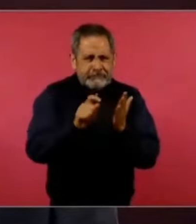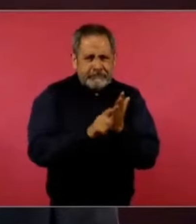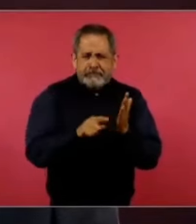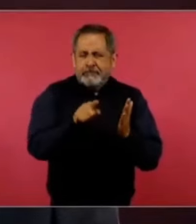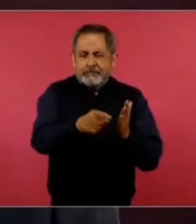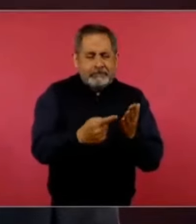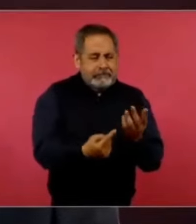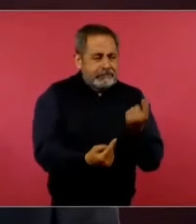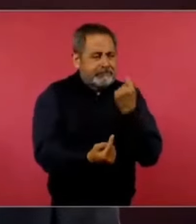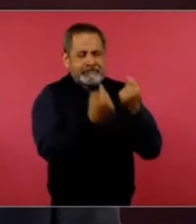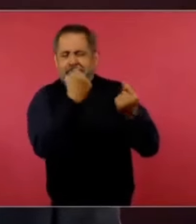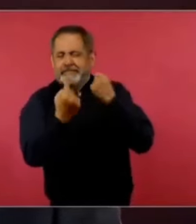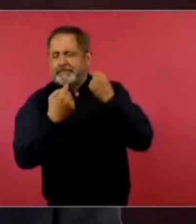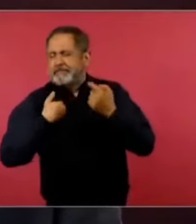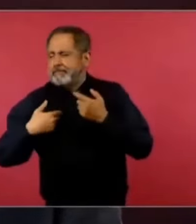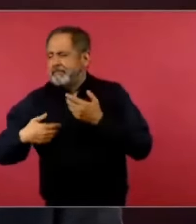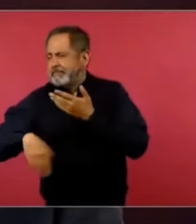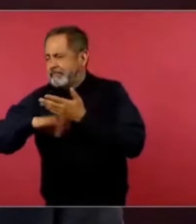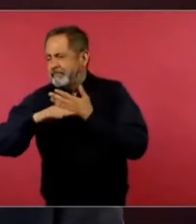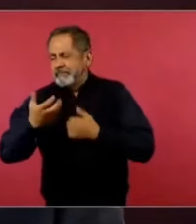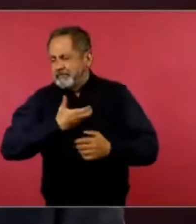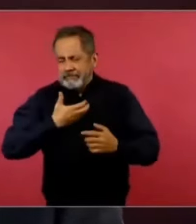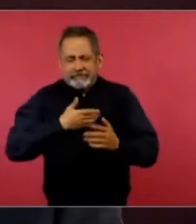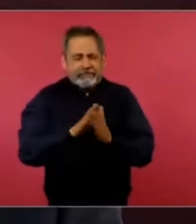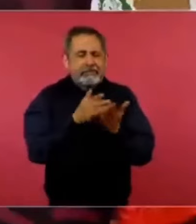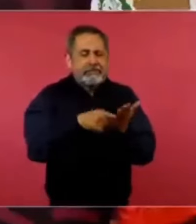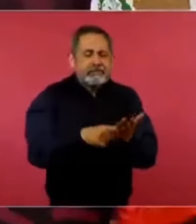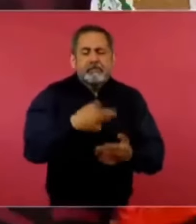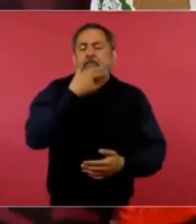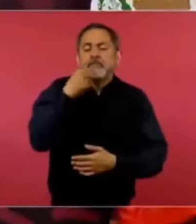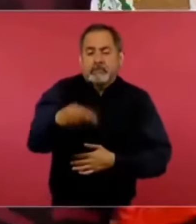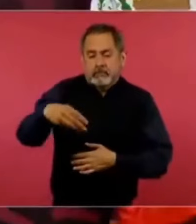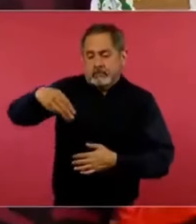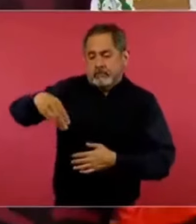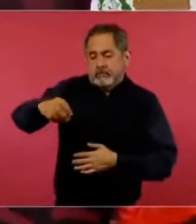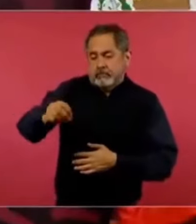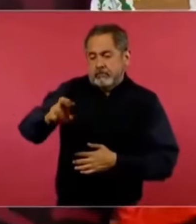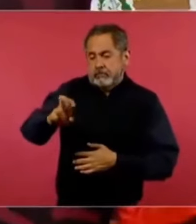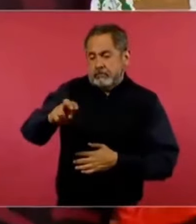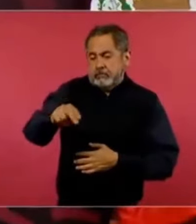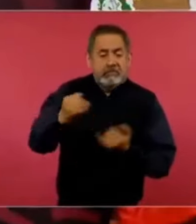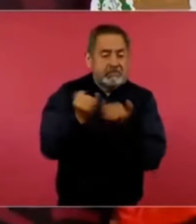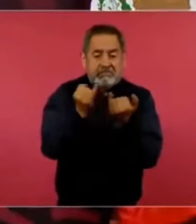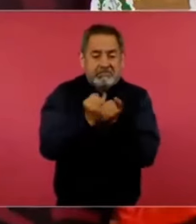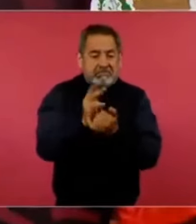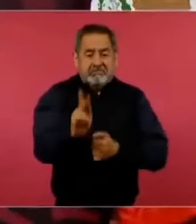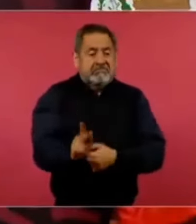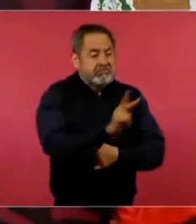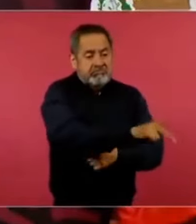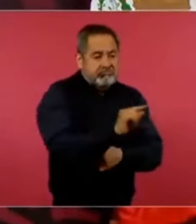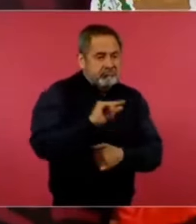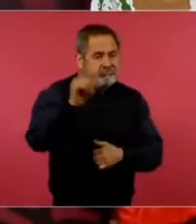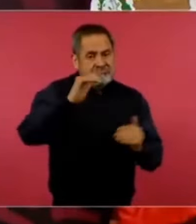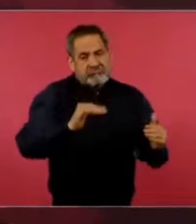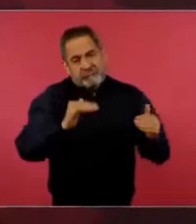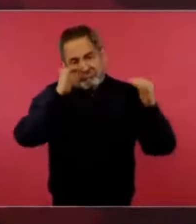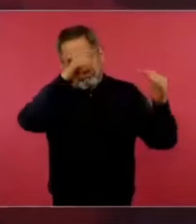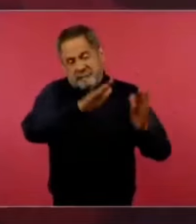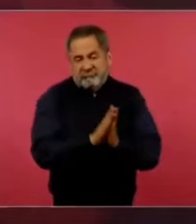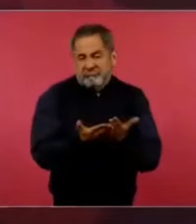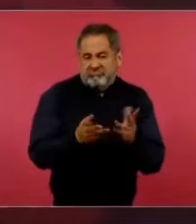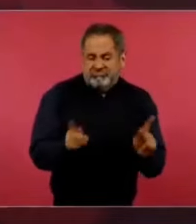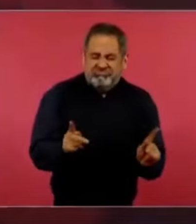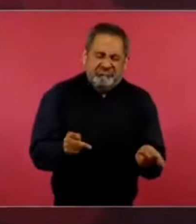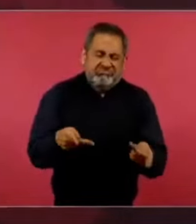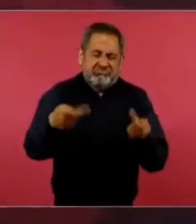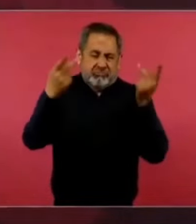en el Zócalo, Moreno, así de ese tipo, ¿no?, de escritores, de